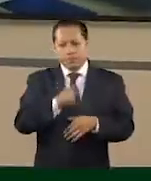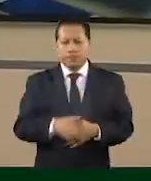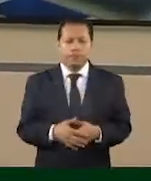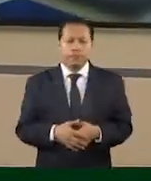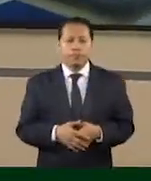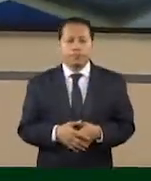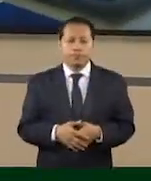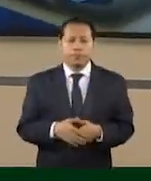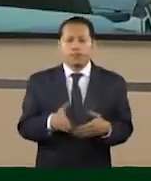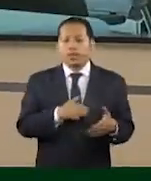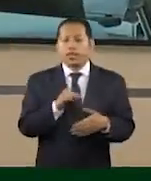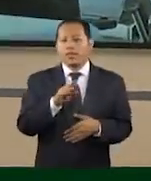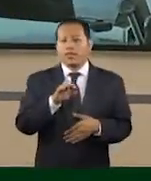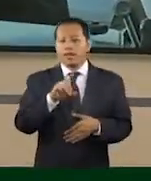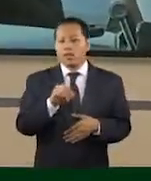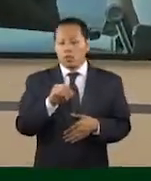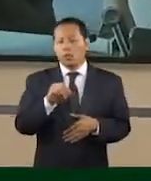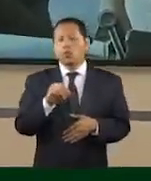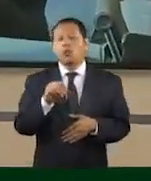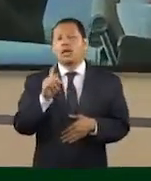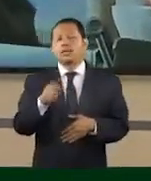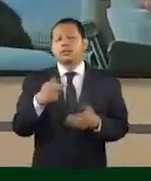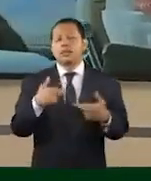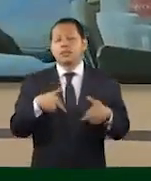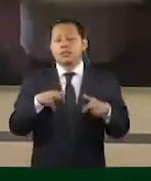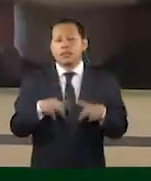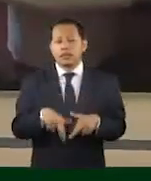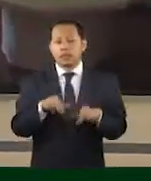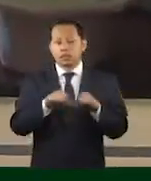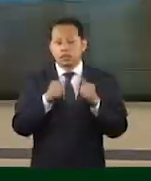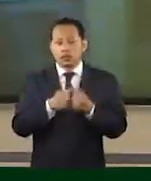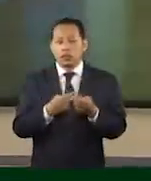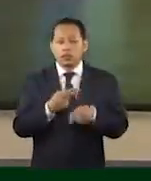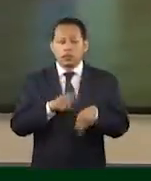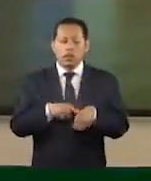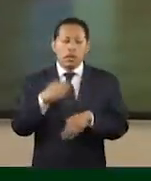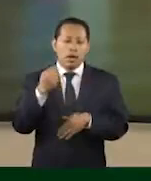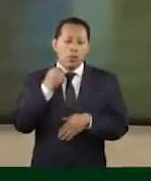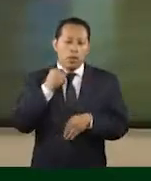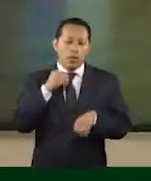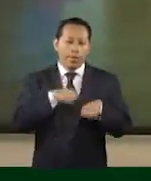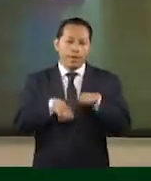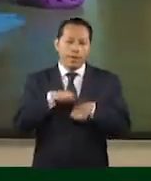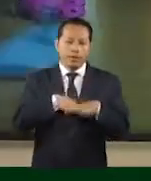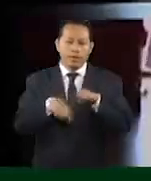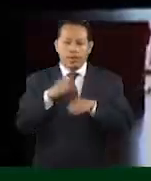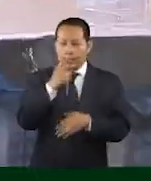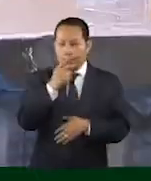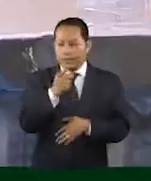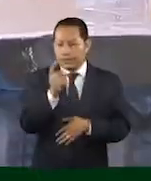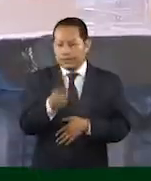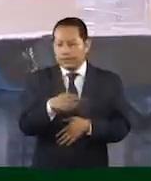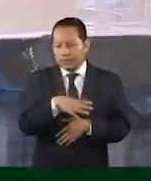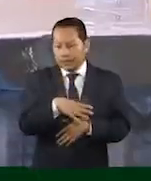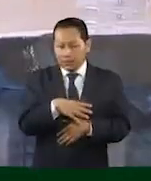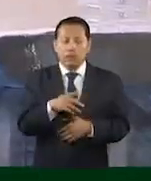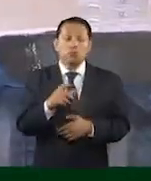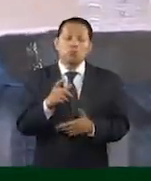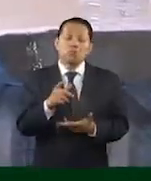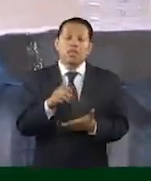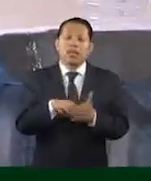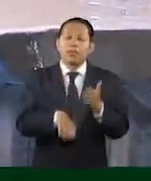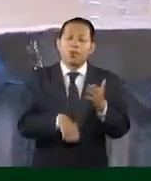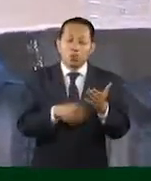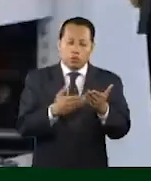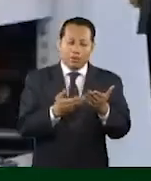Alfredo Kupfer Domínguez, representante de la Asociación Nacional de Abogados de Empresa, destacó que en caso de que se apruebe la